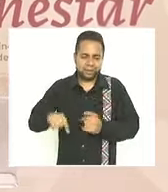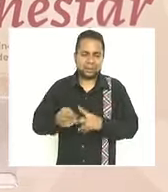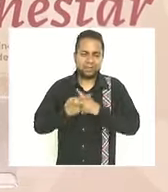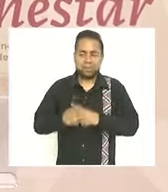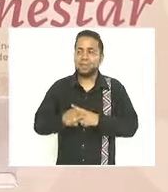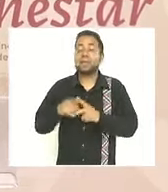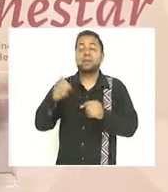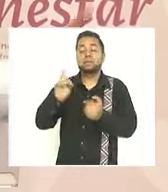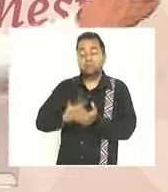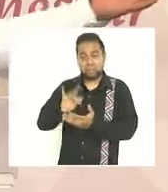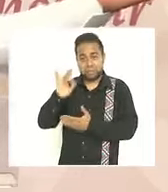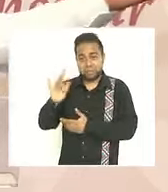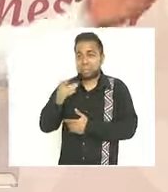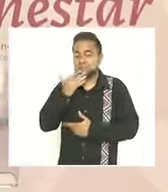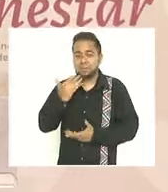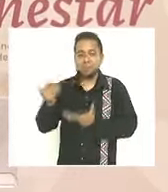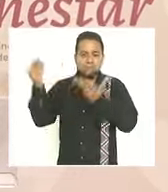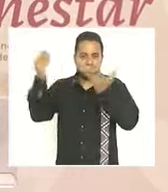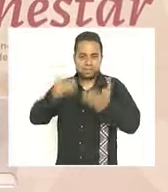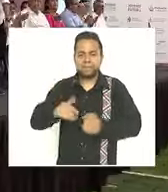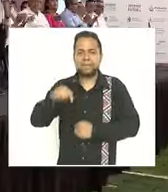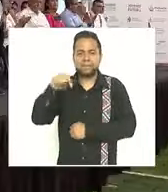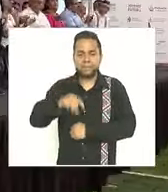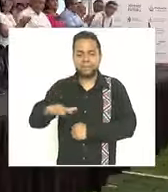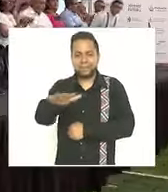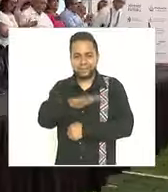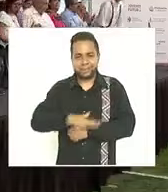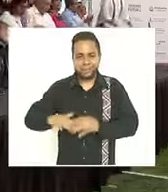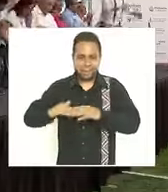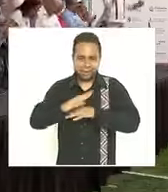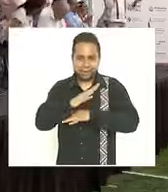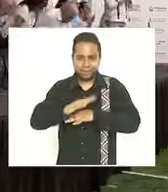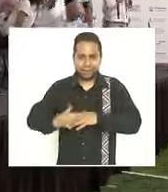muchas gracias y bienvenido a estas tierras